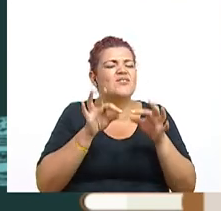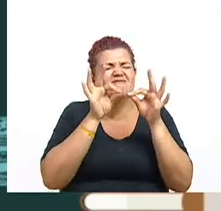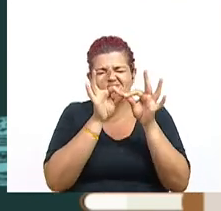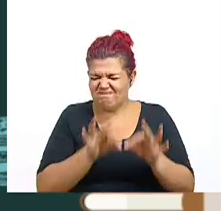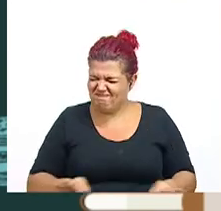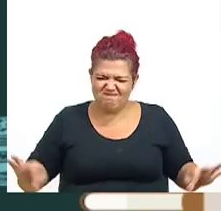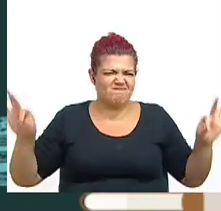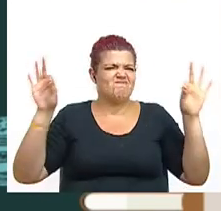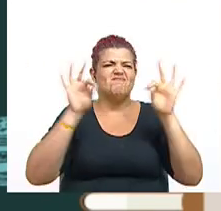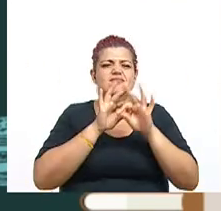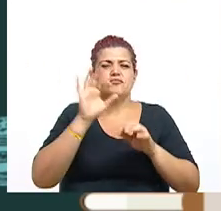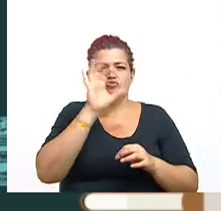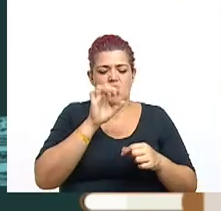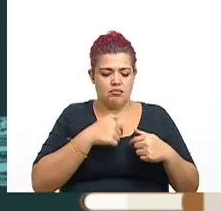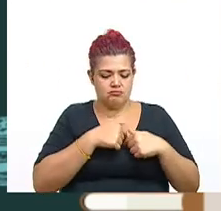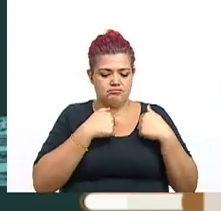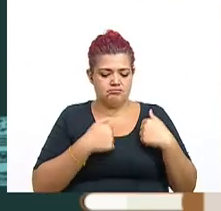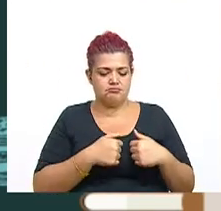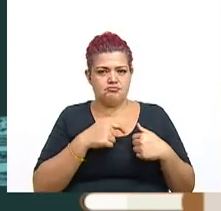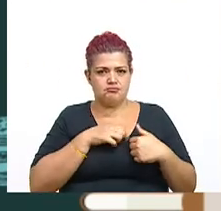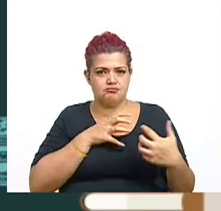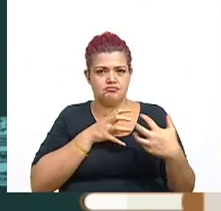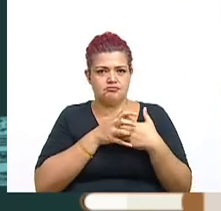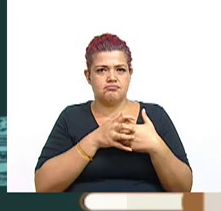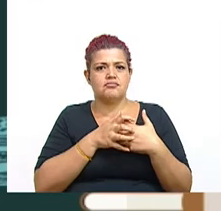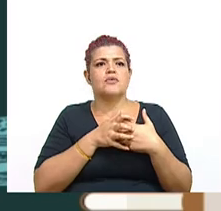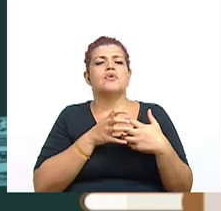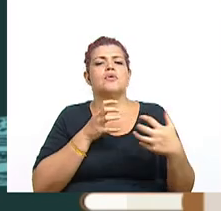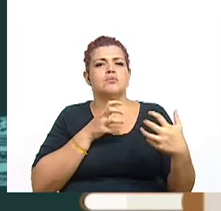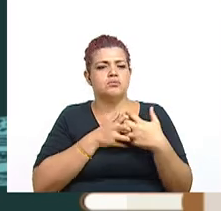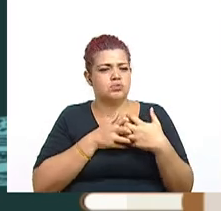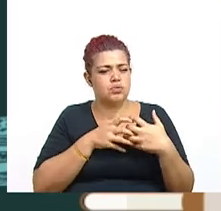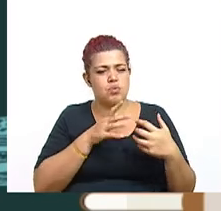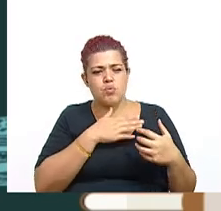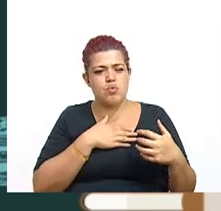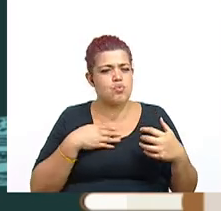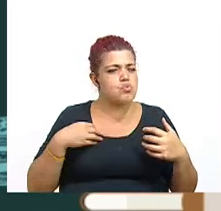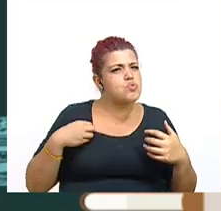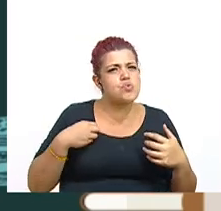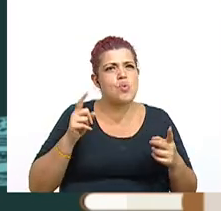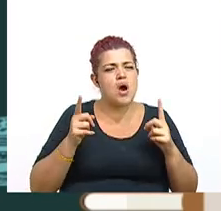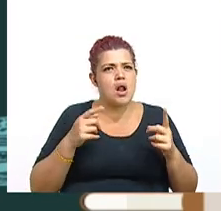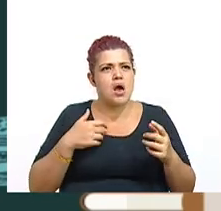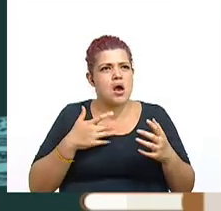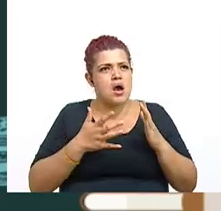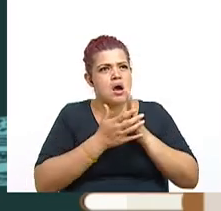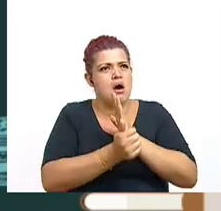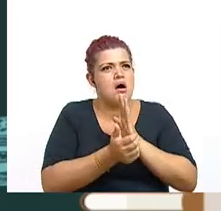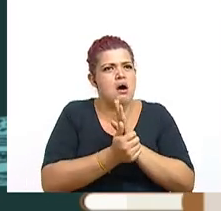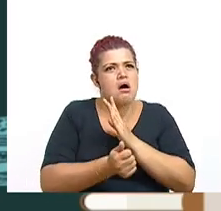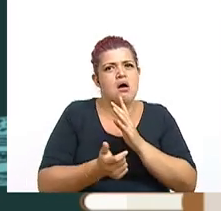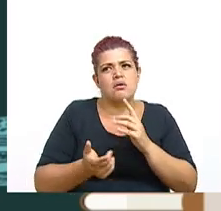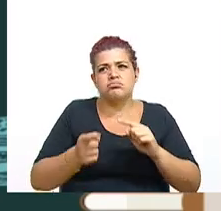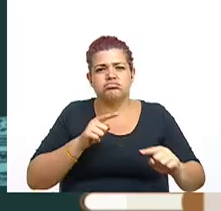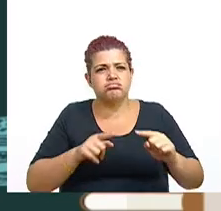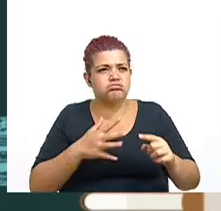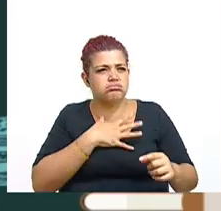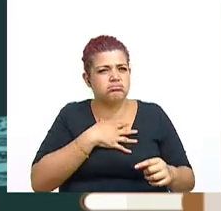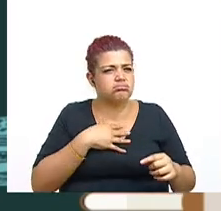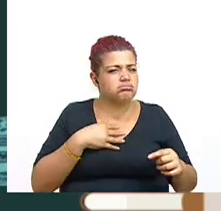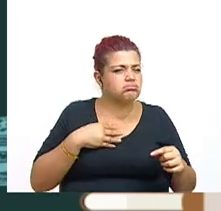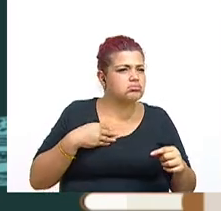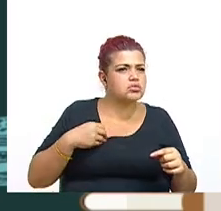lo principal, es buscar el corazón nuestro. ¿Cuál es nuestro principal interés en habilidades, talentos, destrezas? Y